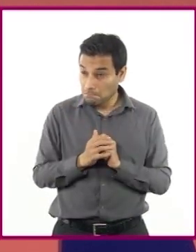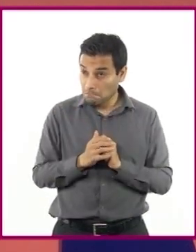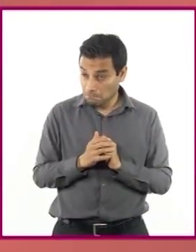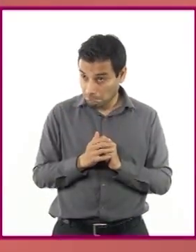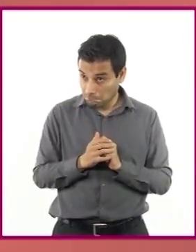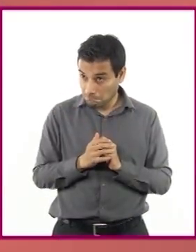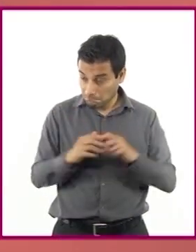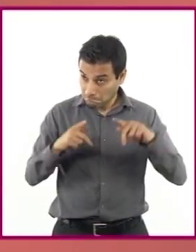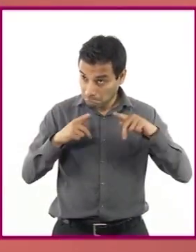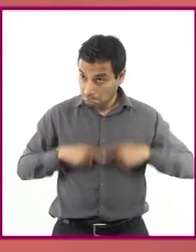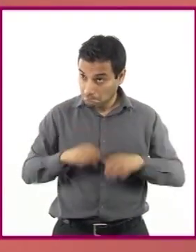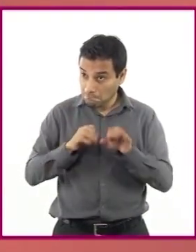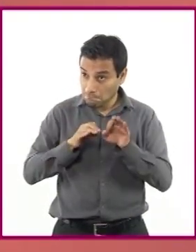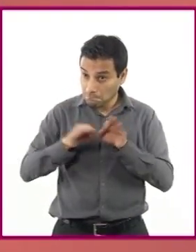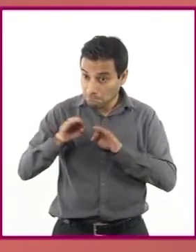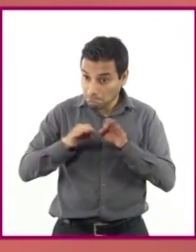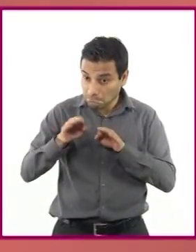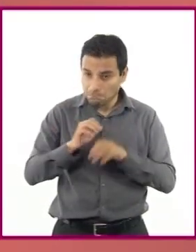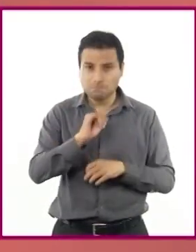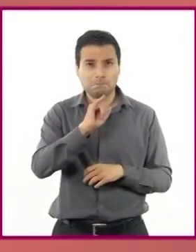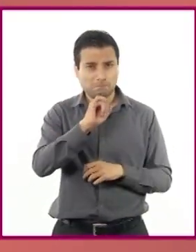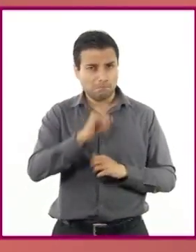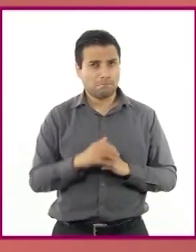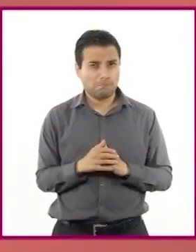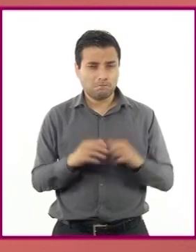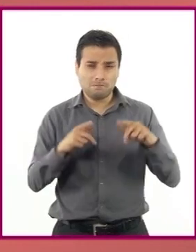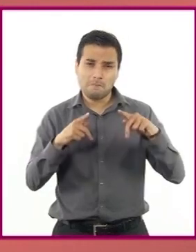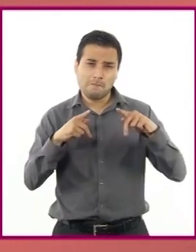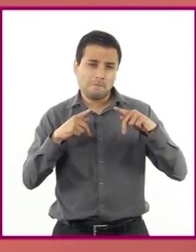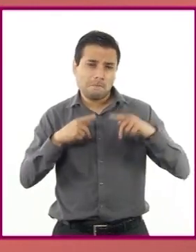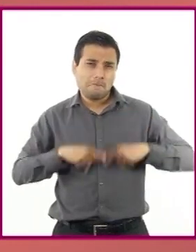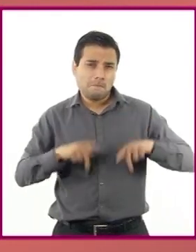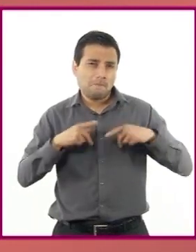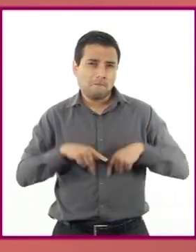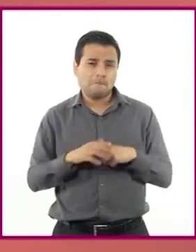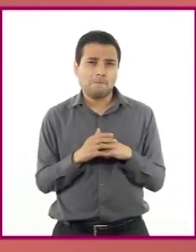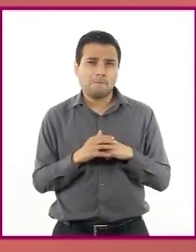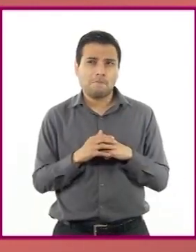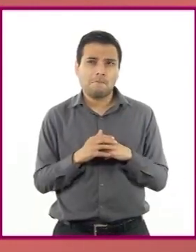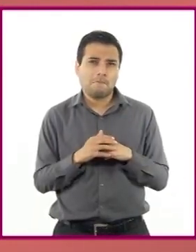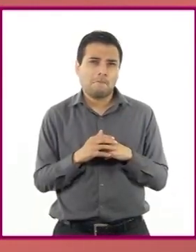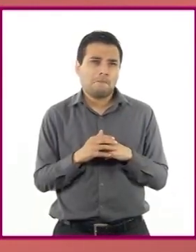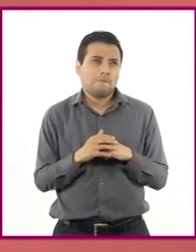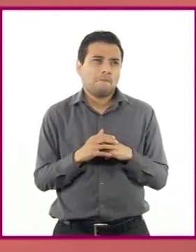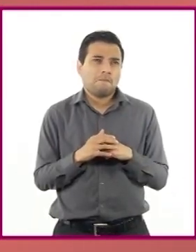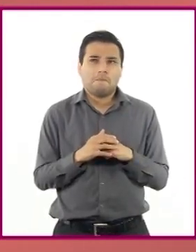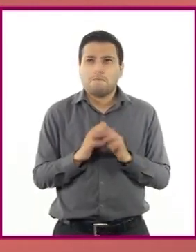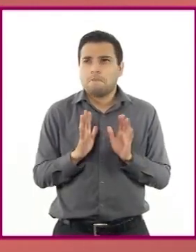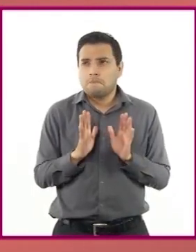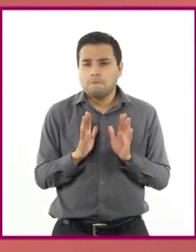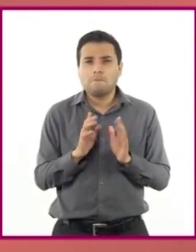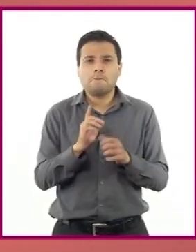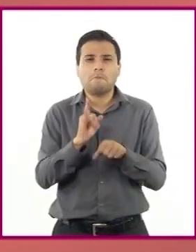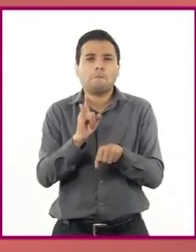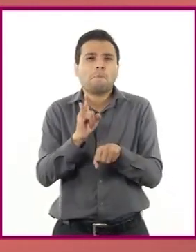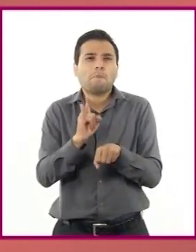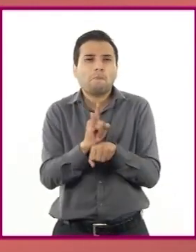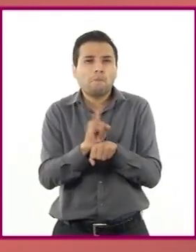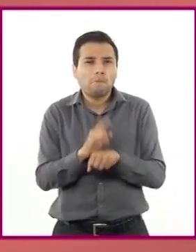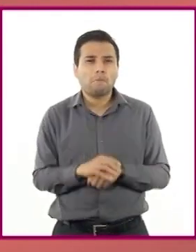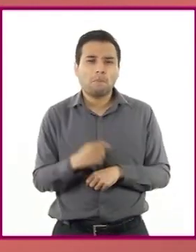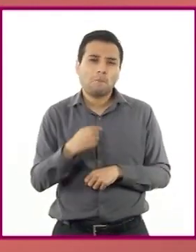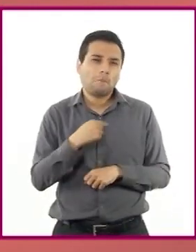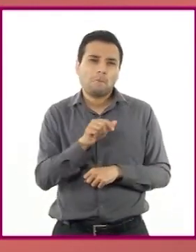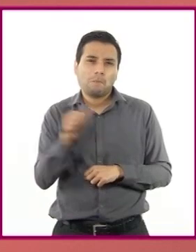representarlas? Así es. Ellos juegan a que son otras personas, que están en otros lugares y viven